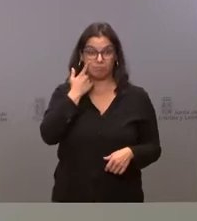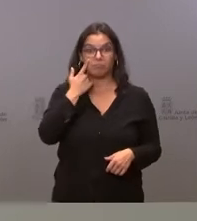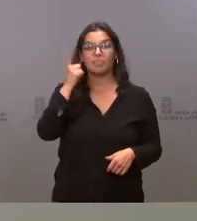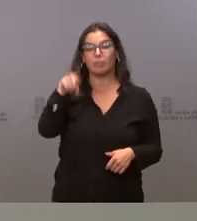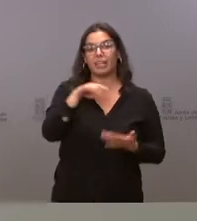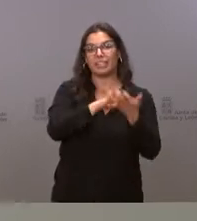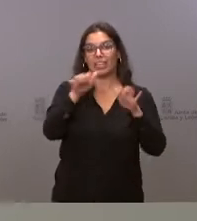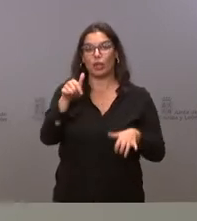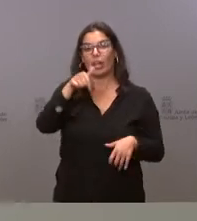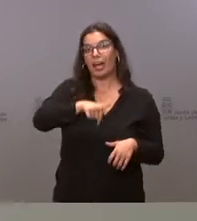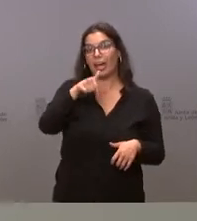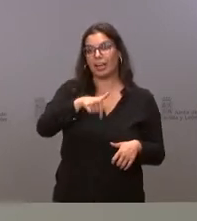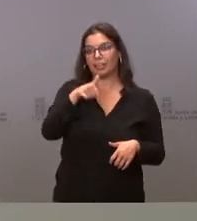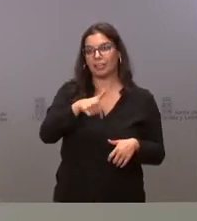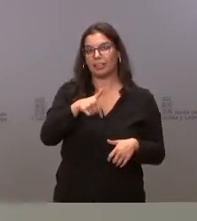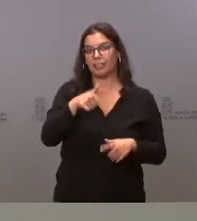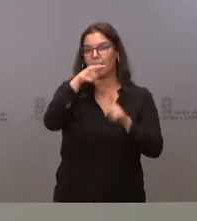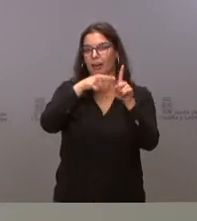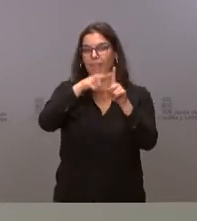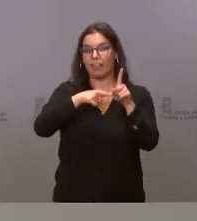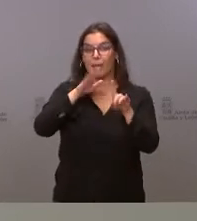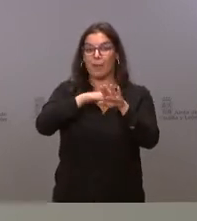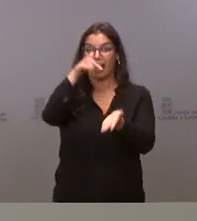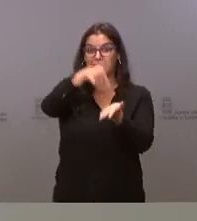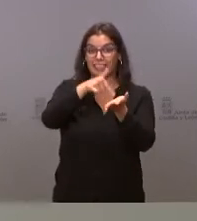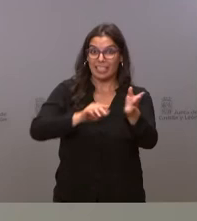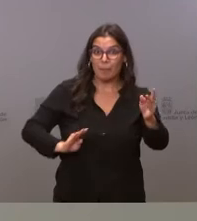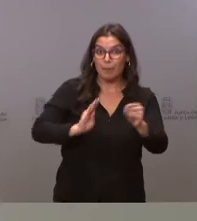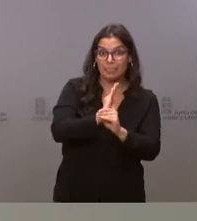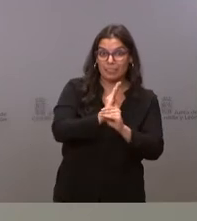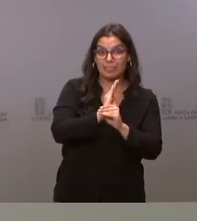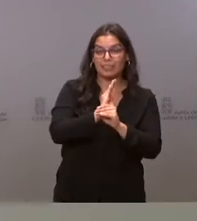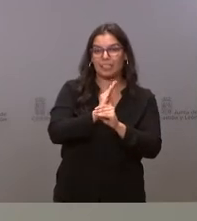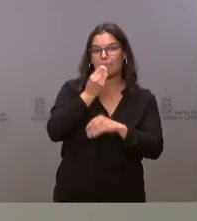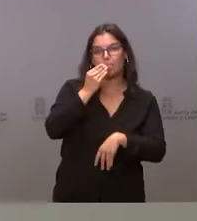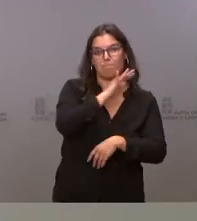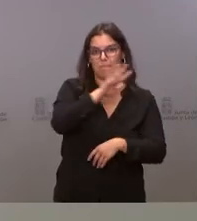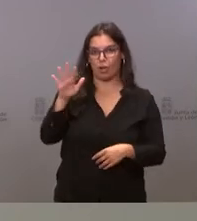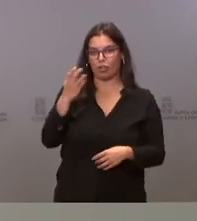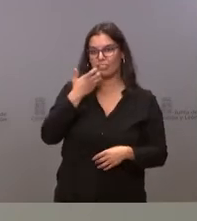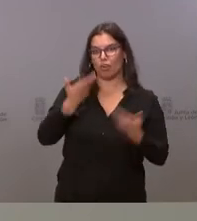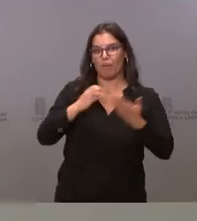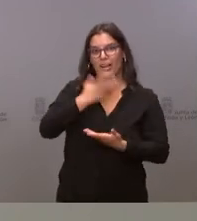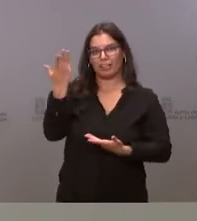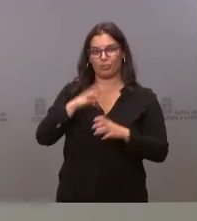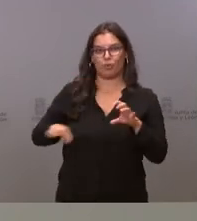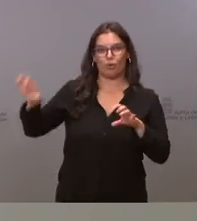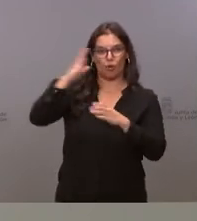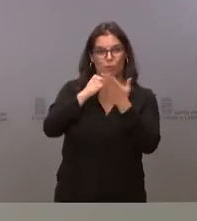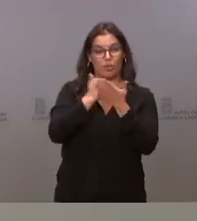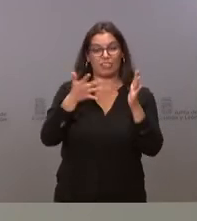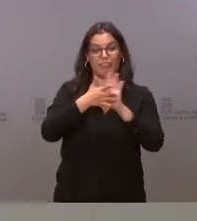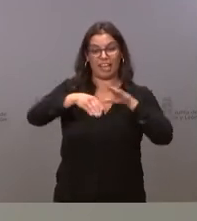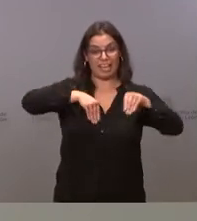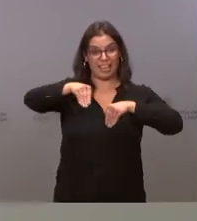atractivas desde el punto de vista fiscal para la inversión interior y exterior y se suma, por tanto, esta estrategia